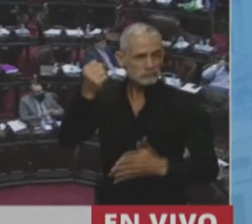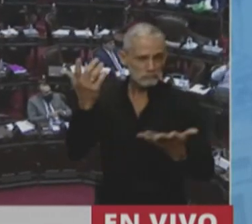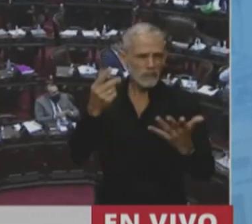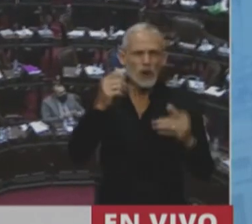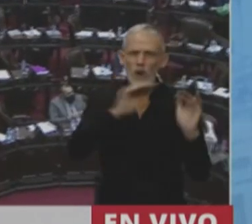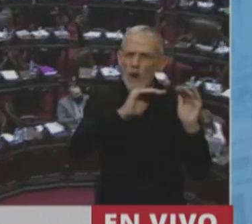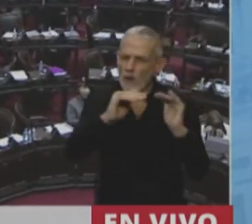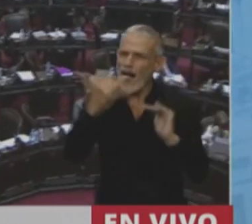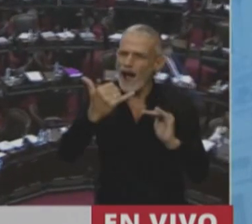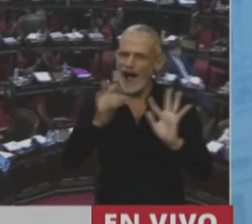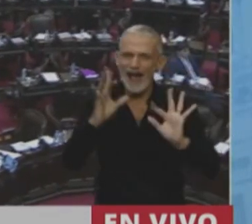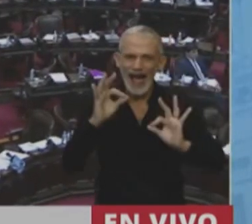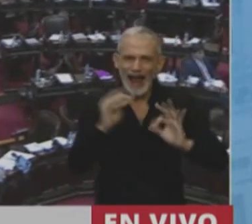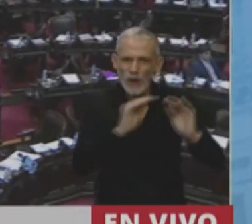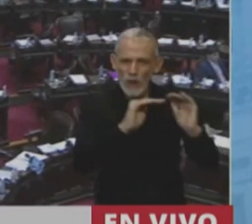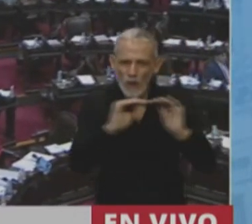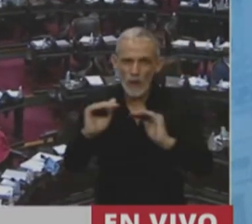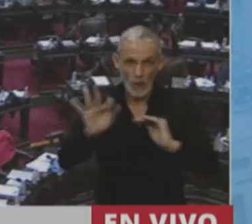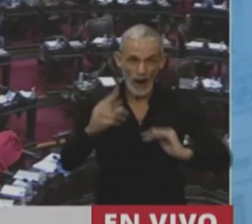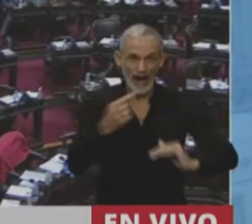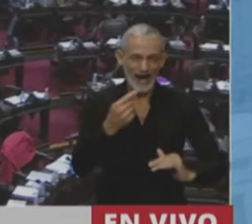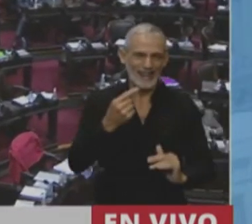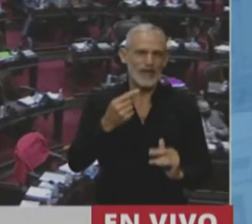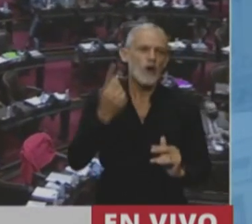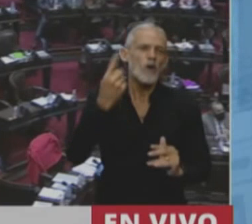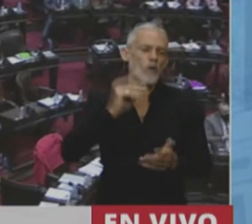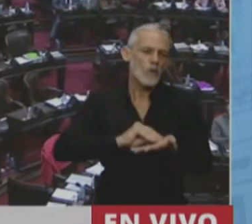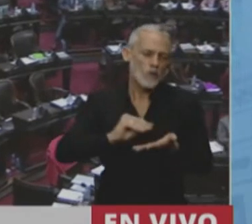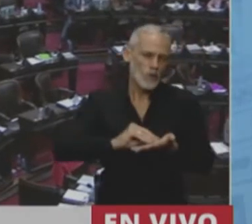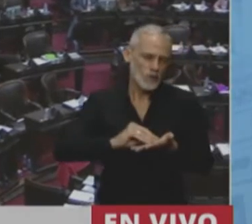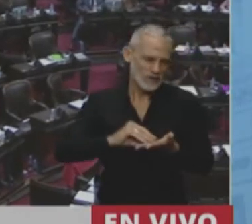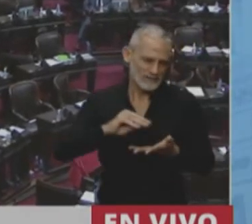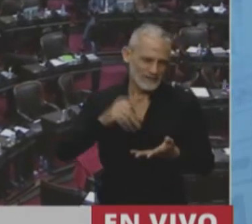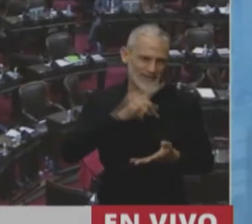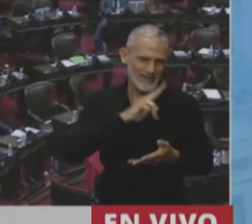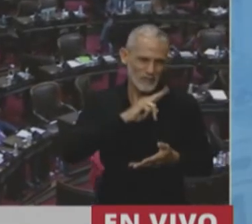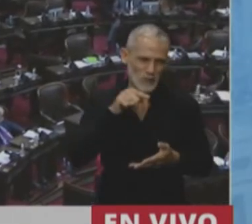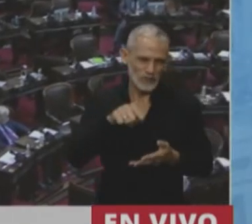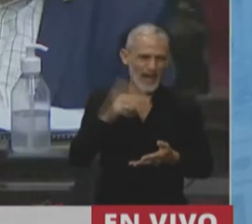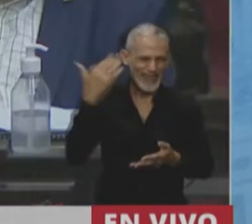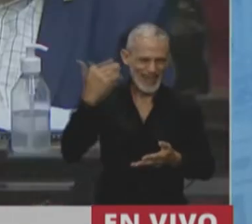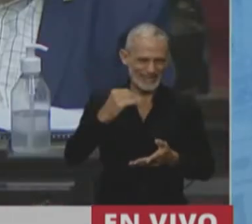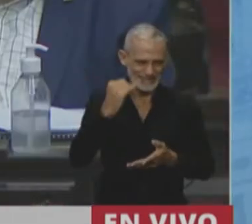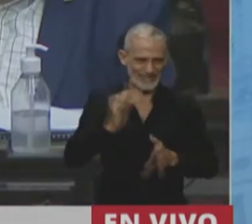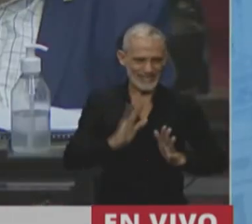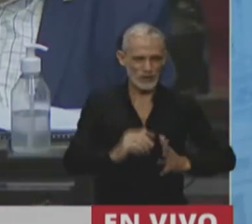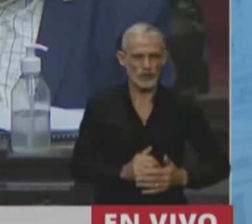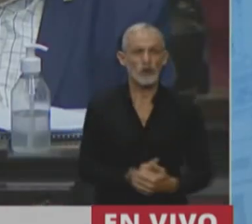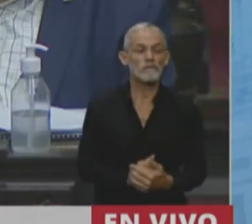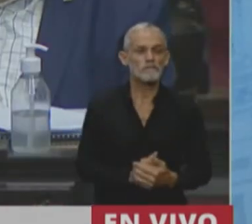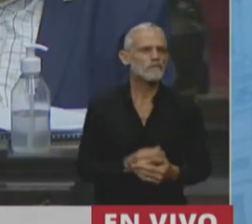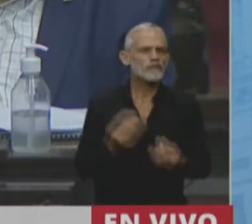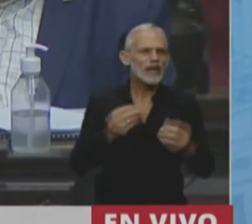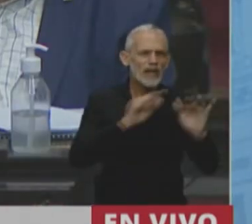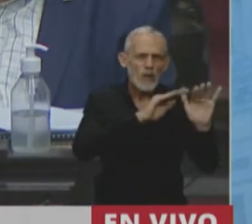coincidencia, a la que acá se refirió claramente una legisladora anterior. Que